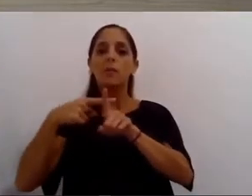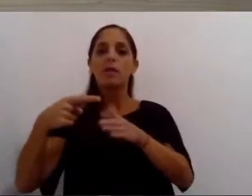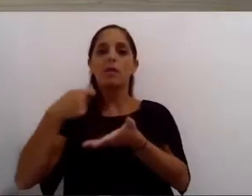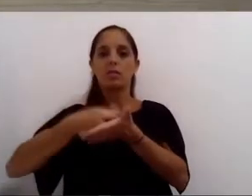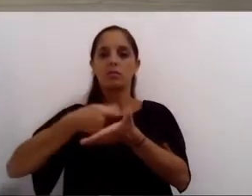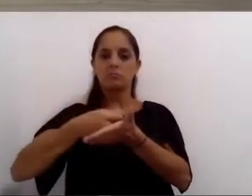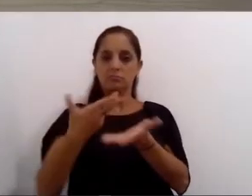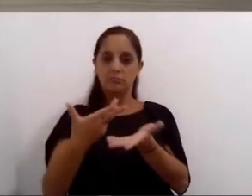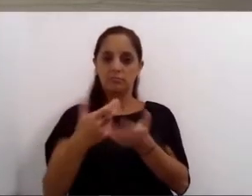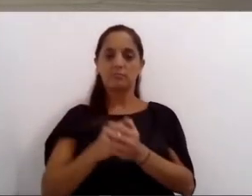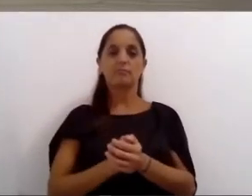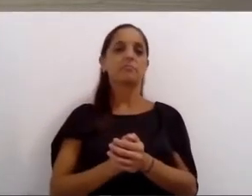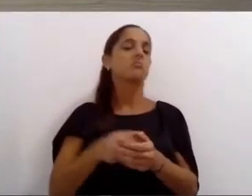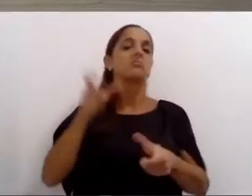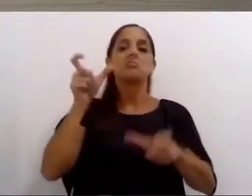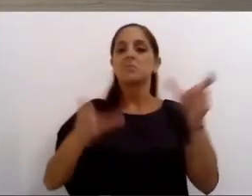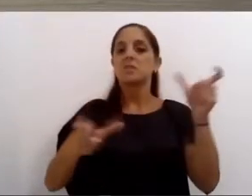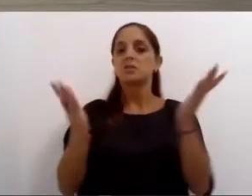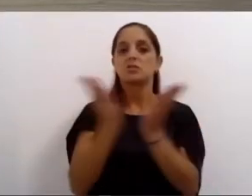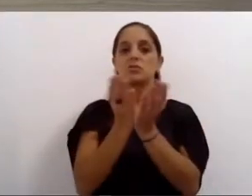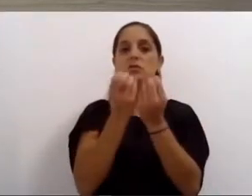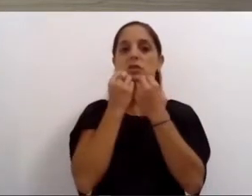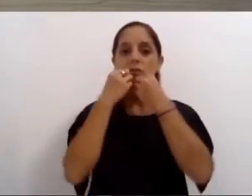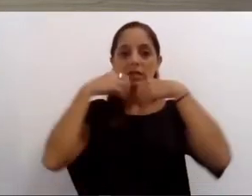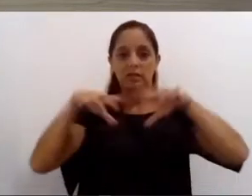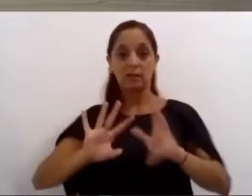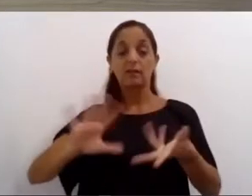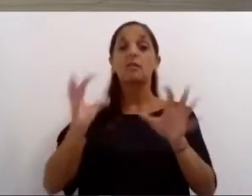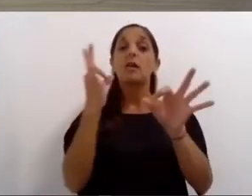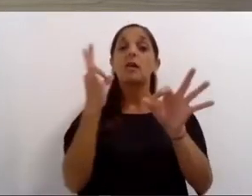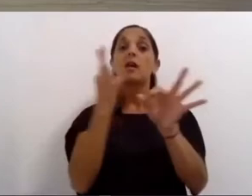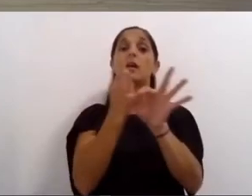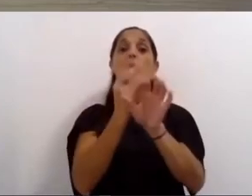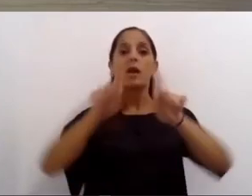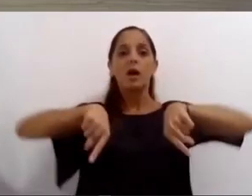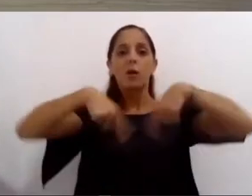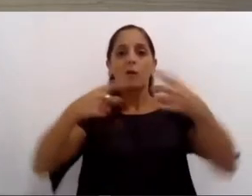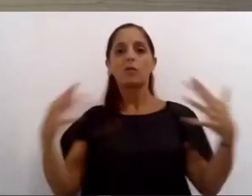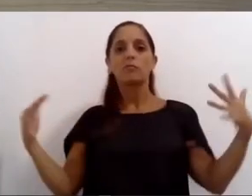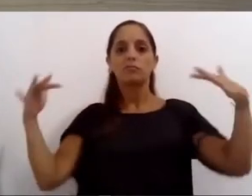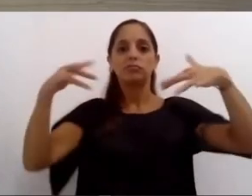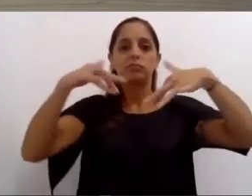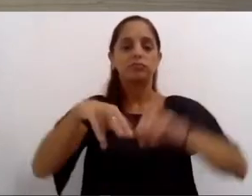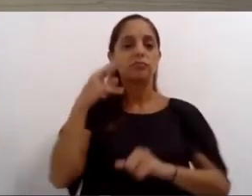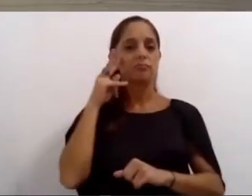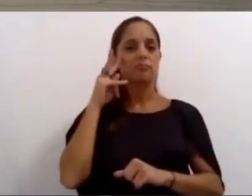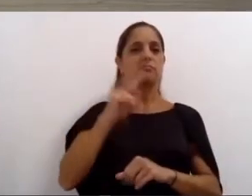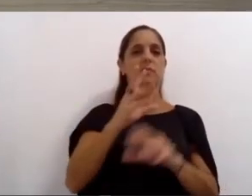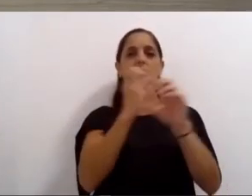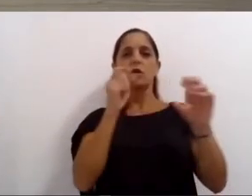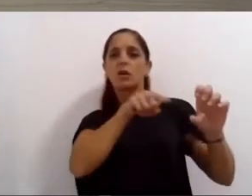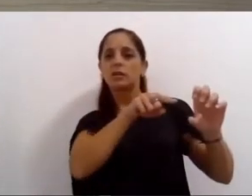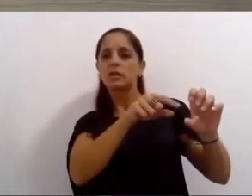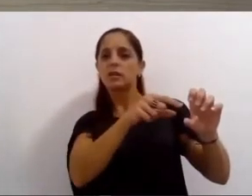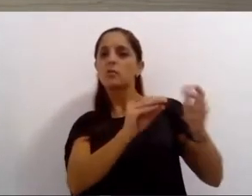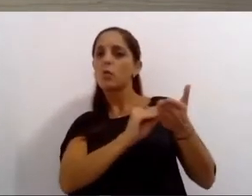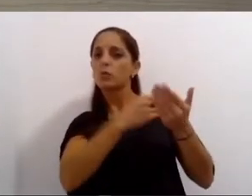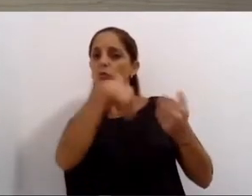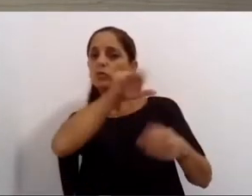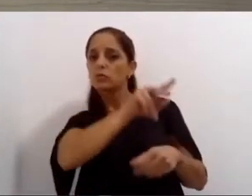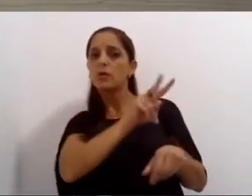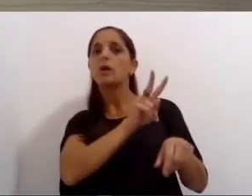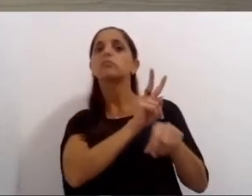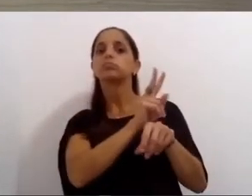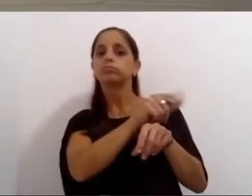educativos para la vuelta a clase identificamos las líneas más utilizadas y es allí donde vamos a incorporar y priorizar los